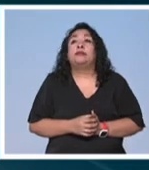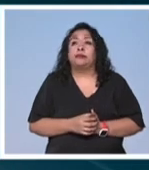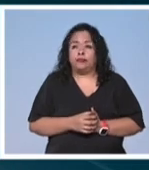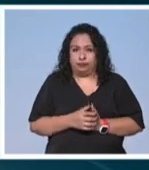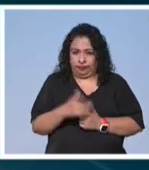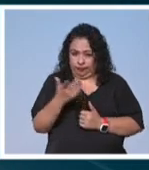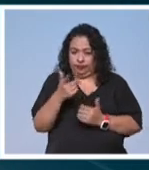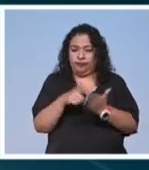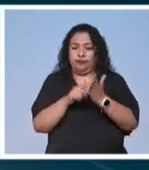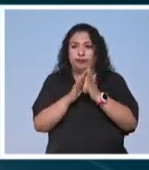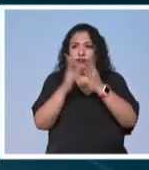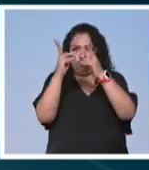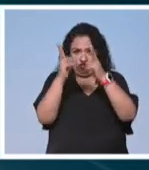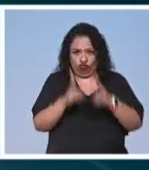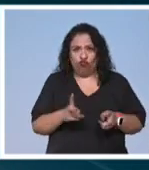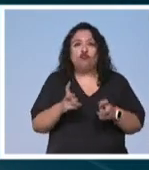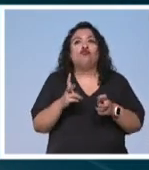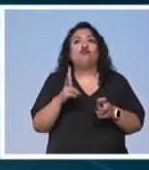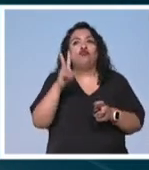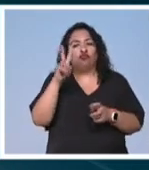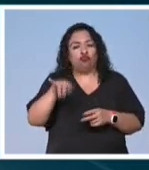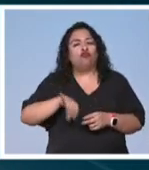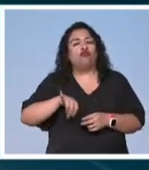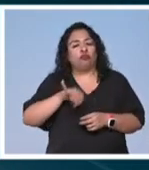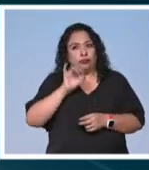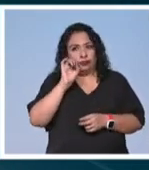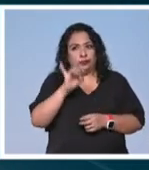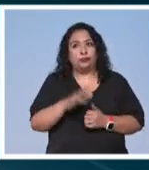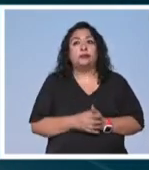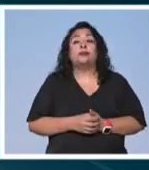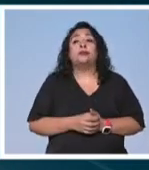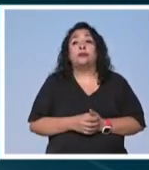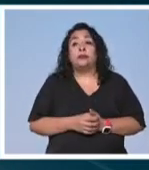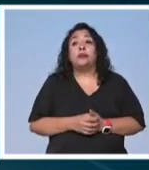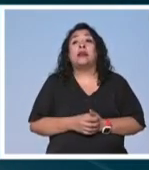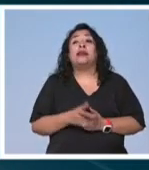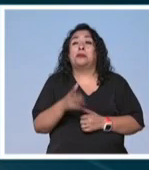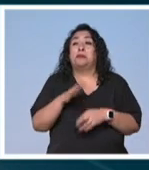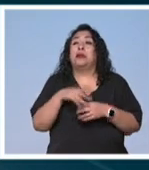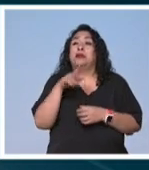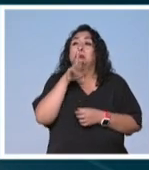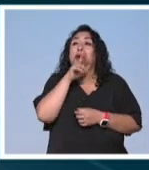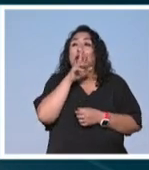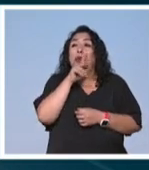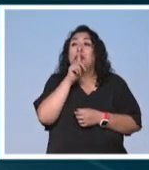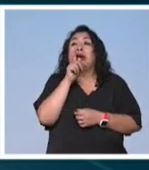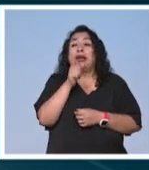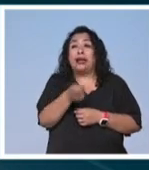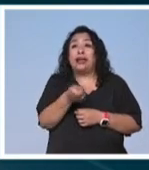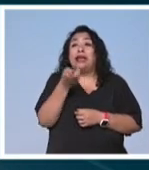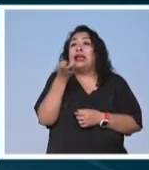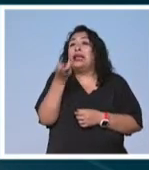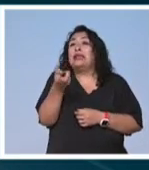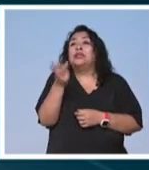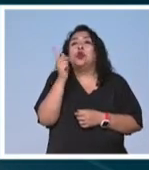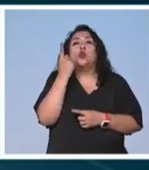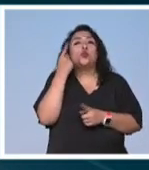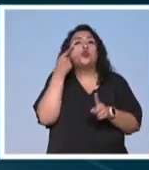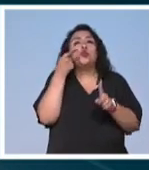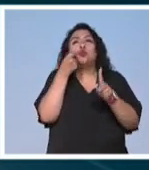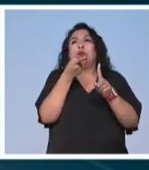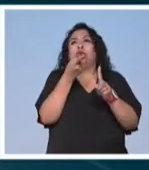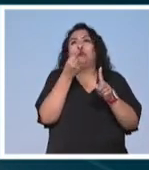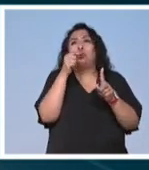acudan a este texto descárguenlo vale muchísimo la pena Rafa y lo más preocupante mi querido Rodrigo es que este es nada más un punto